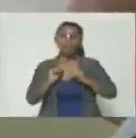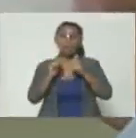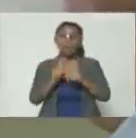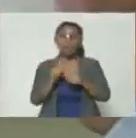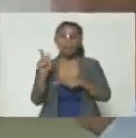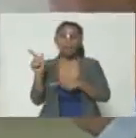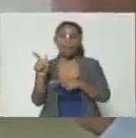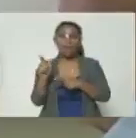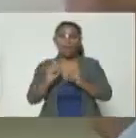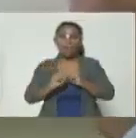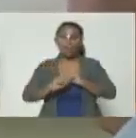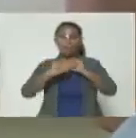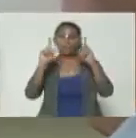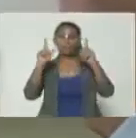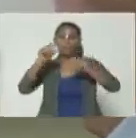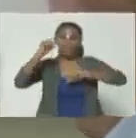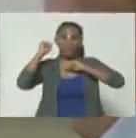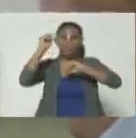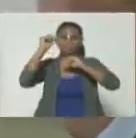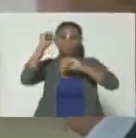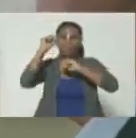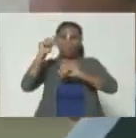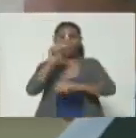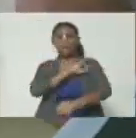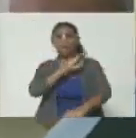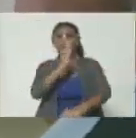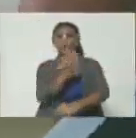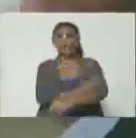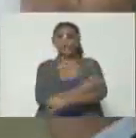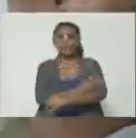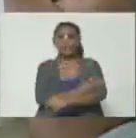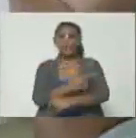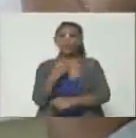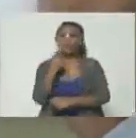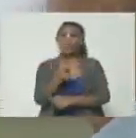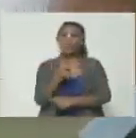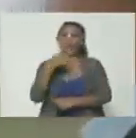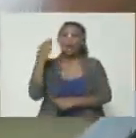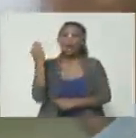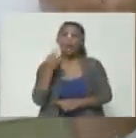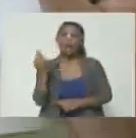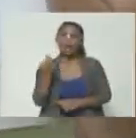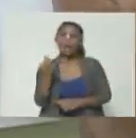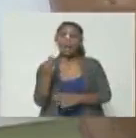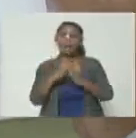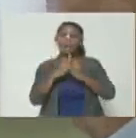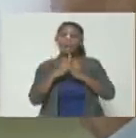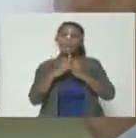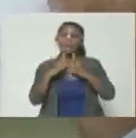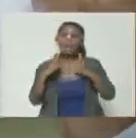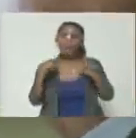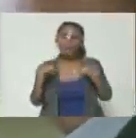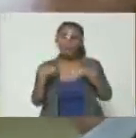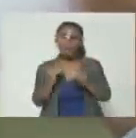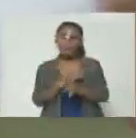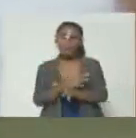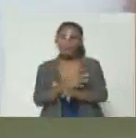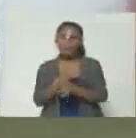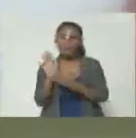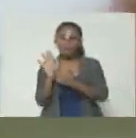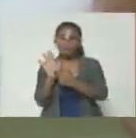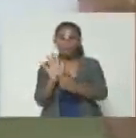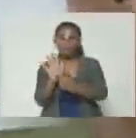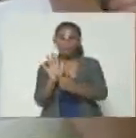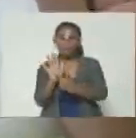el despertar de las protestas con fuerzas y como dice el original con todos los juguetes ya les mostré los juguetes